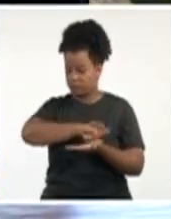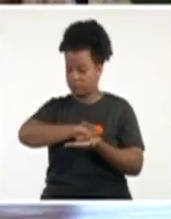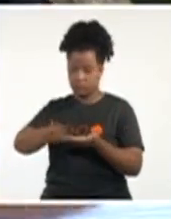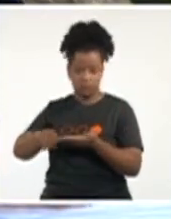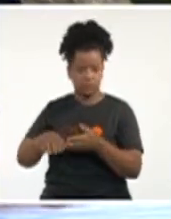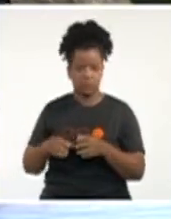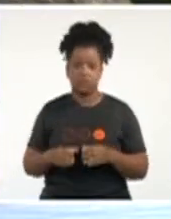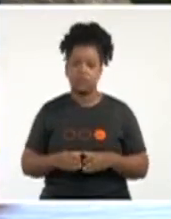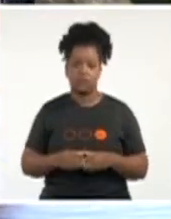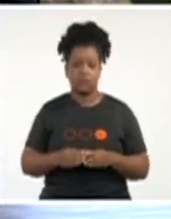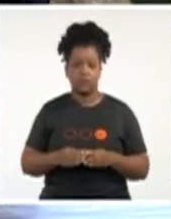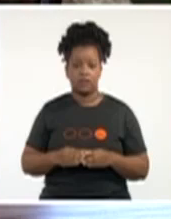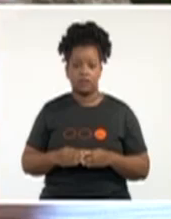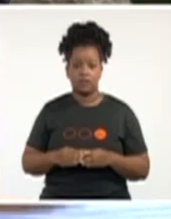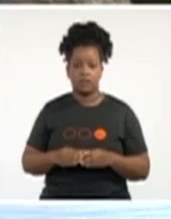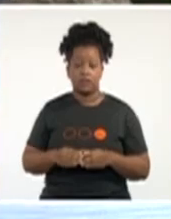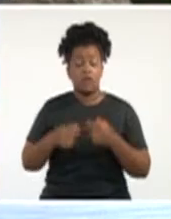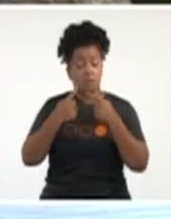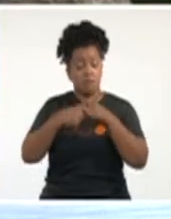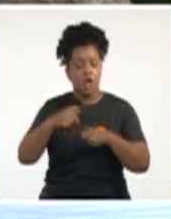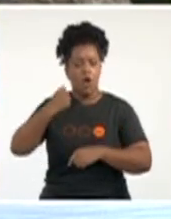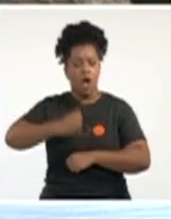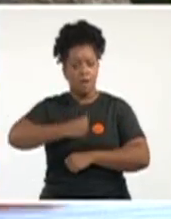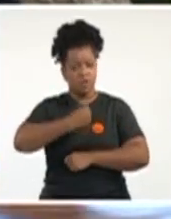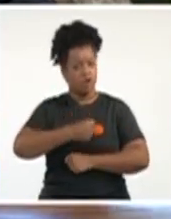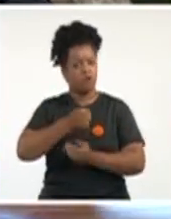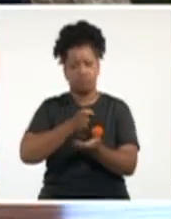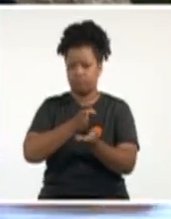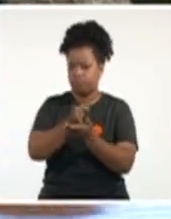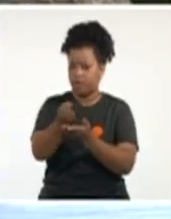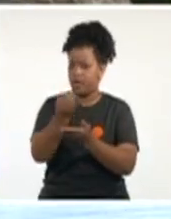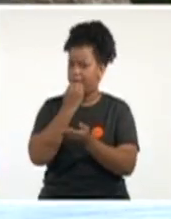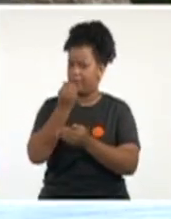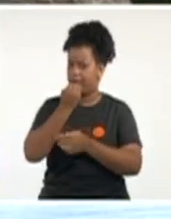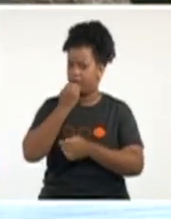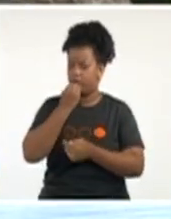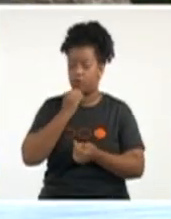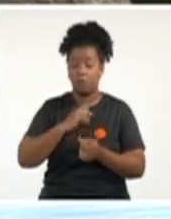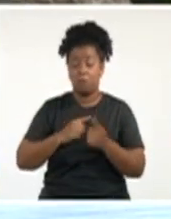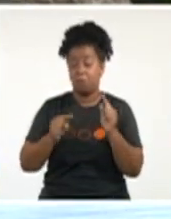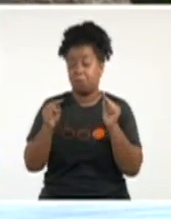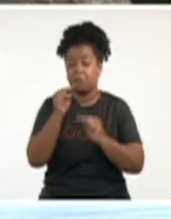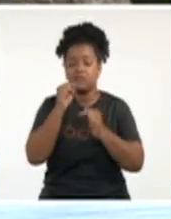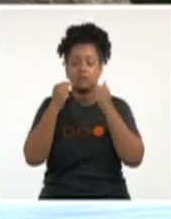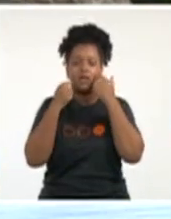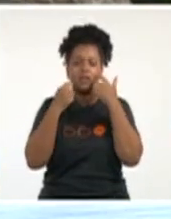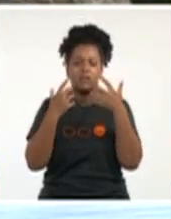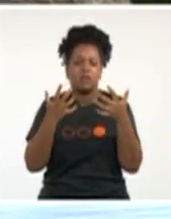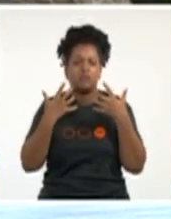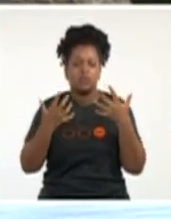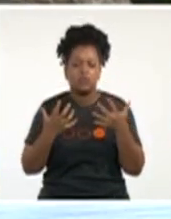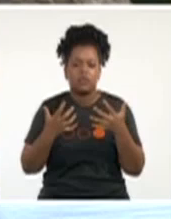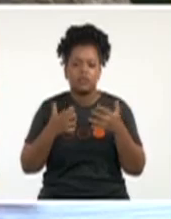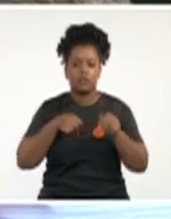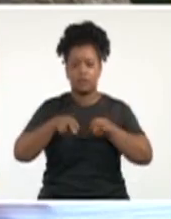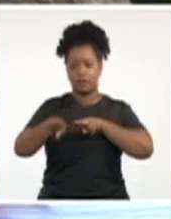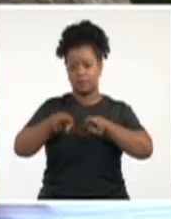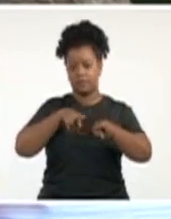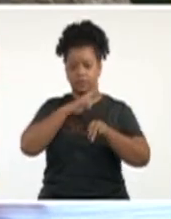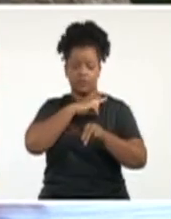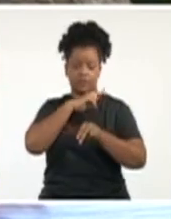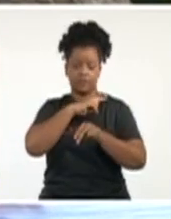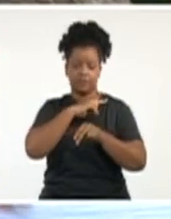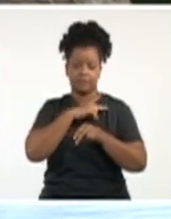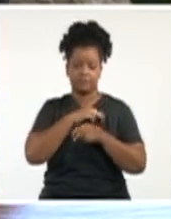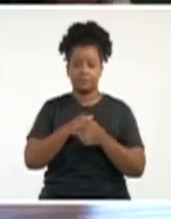ver con el transporte de carga, el que transporta mercancía y alimentos, estamos hablando fundamentalmente del administrativo. Y también